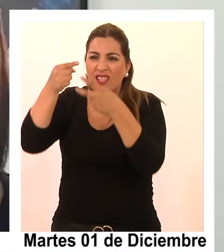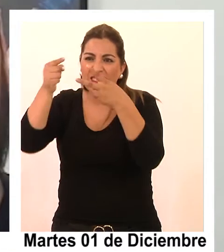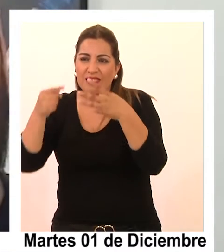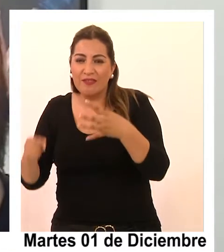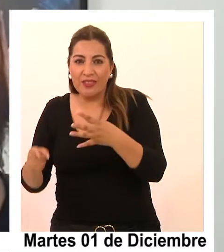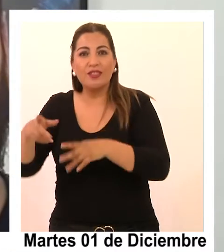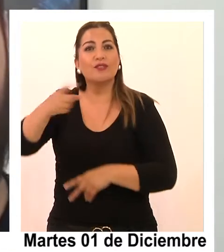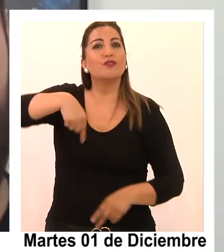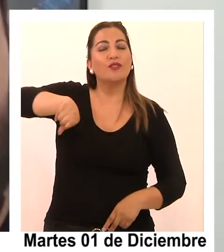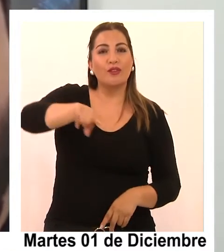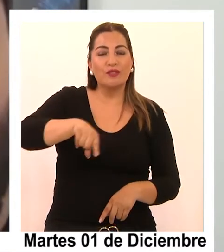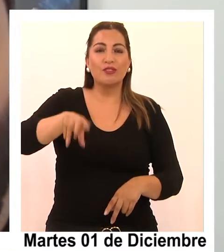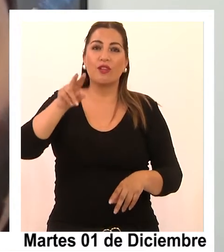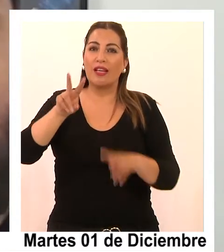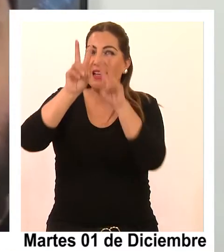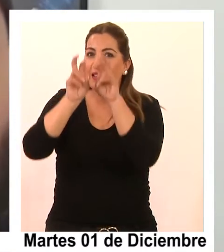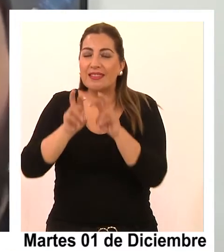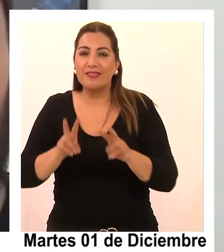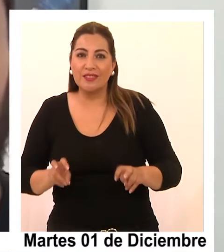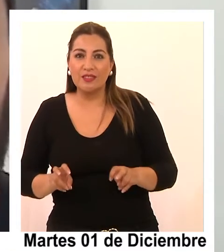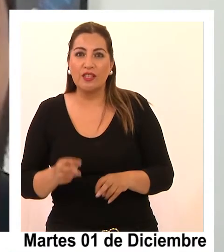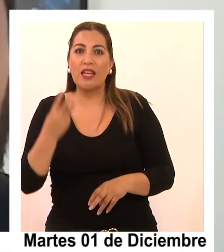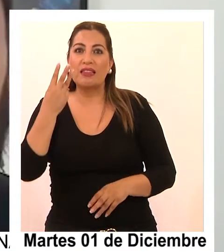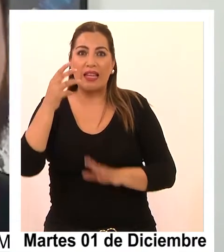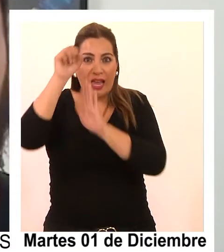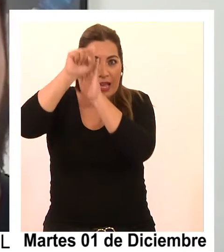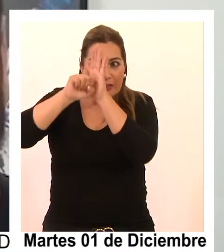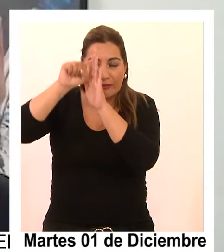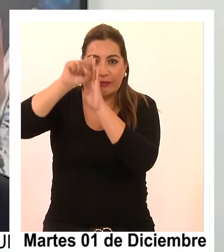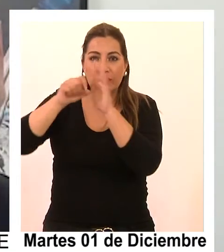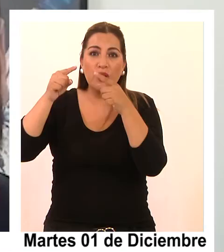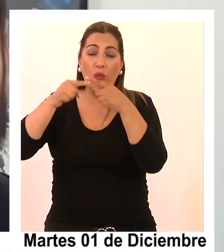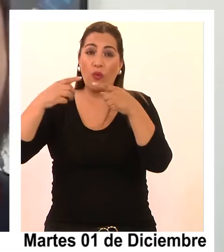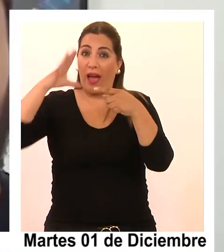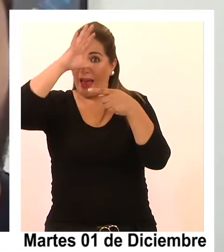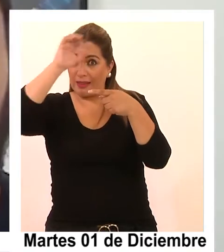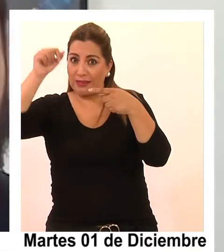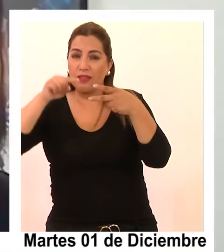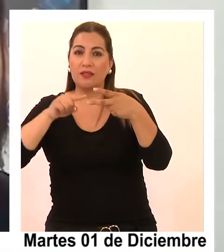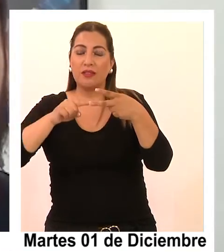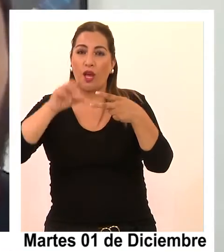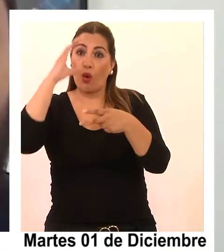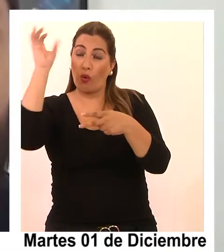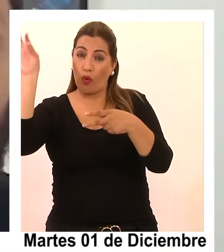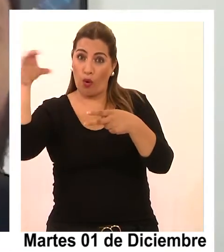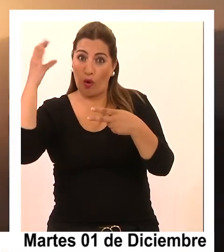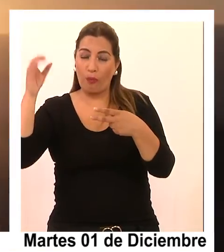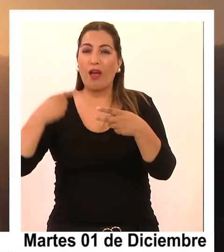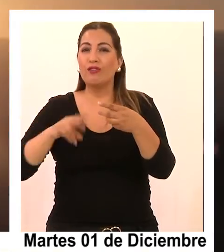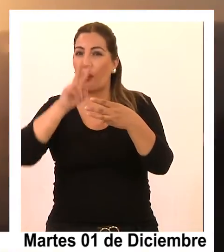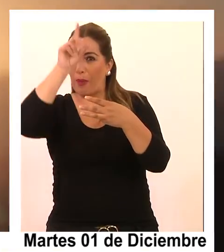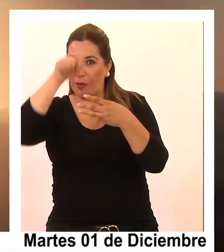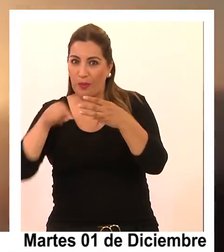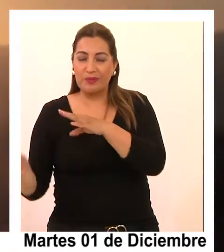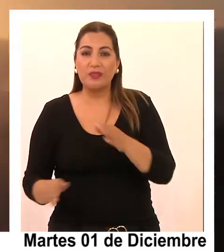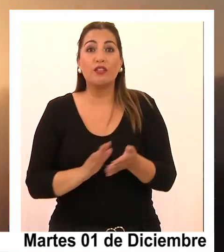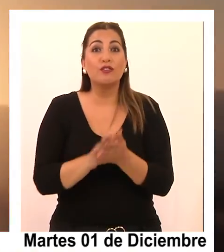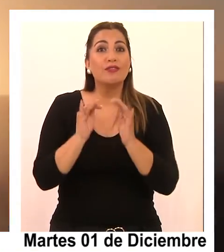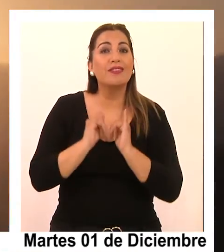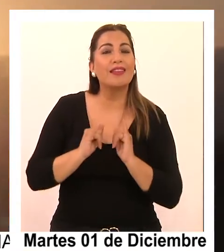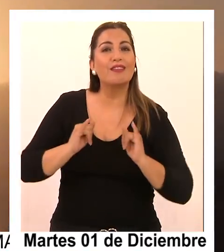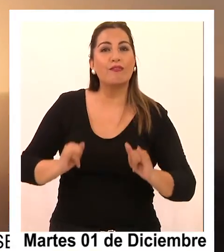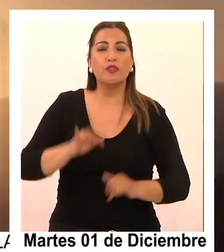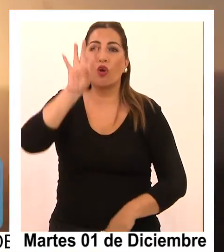espacio en el que estaremos revisando tres cortometrajes, uno de Argentina, uno de Colombia y uno de Perú. Toda la información